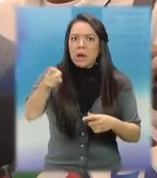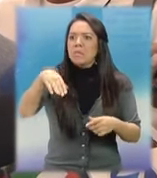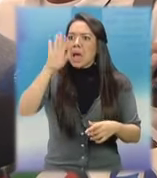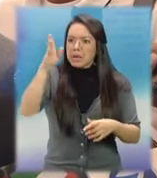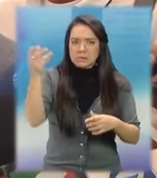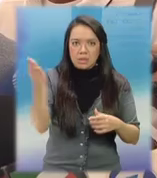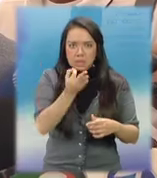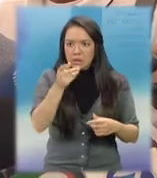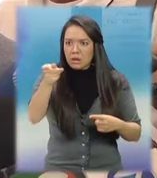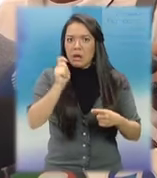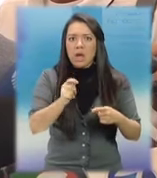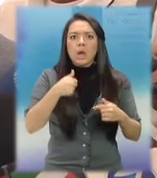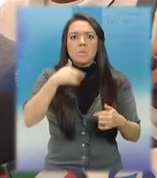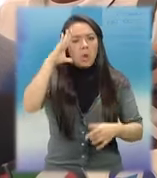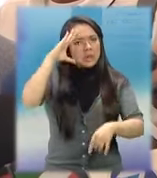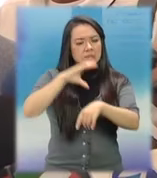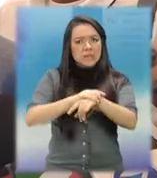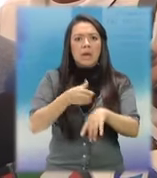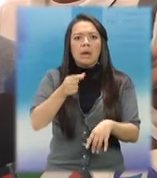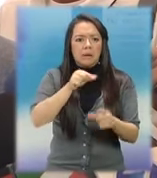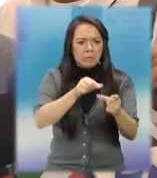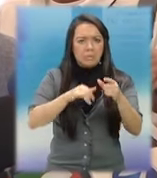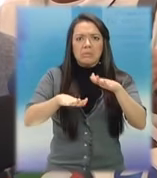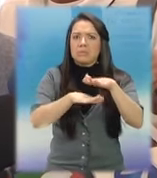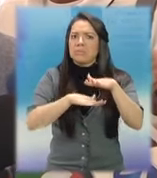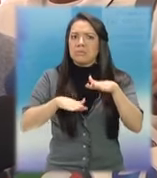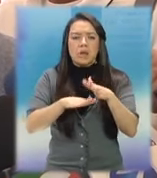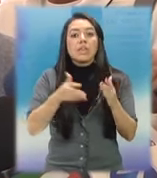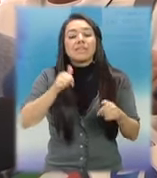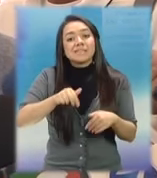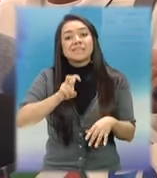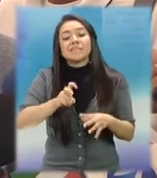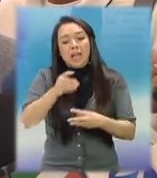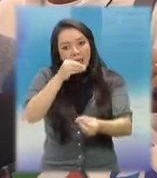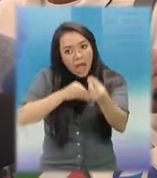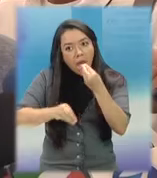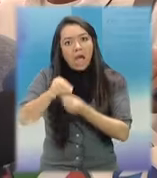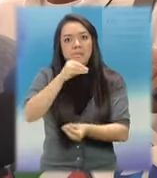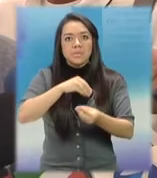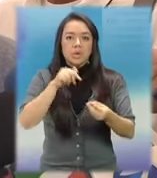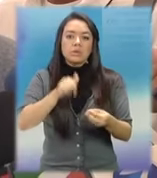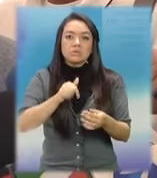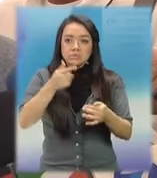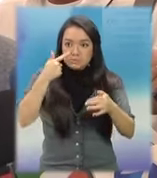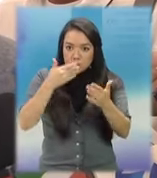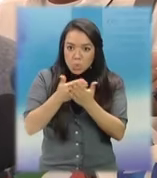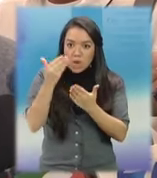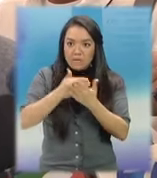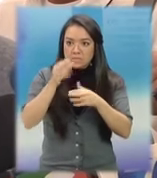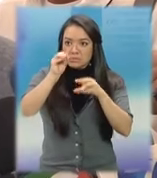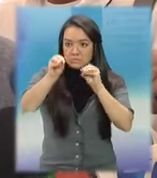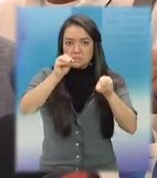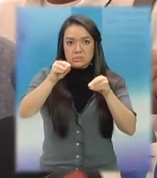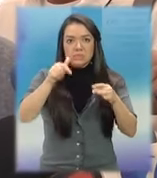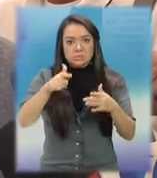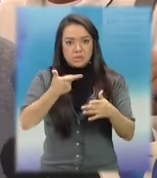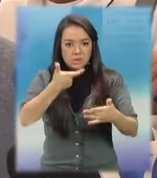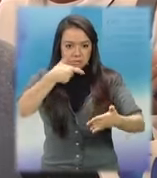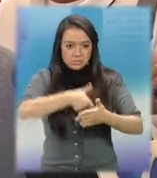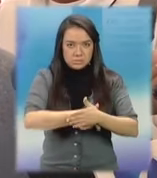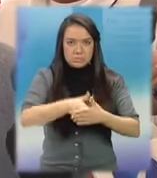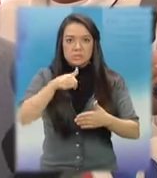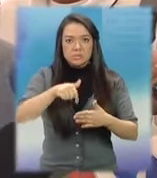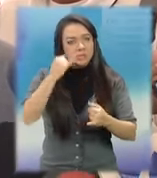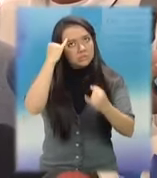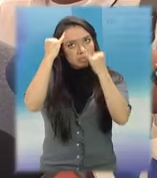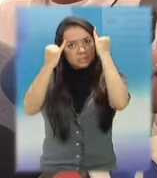la Pietro Vereta, la Glock y la Jericó, las decisiones que se tomen tendrían que ir sobre ese tipo de fabricantes